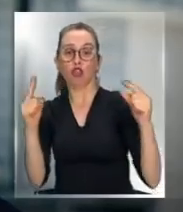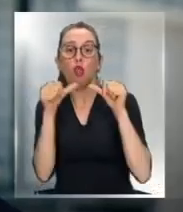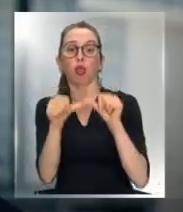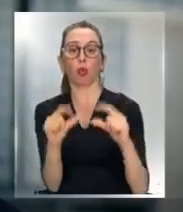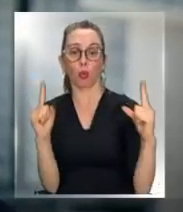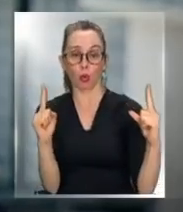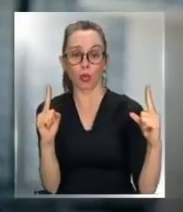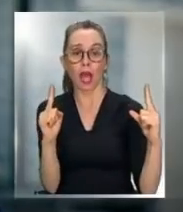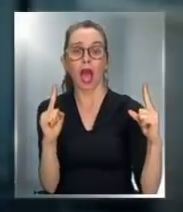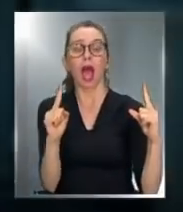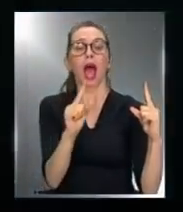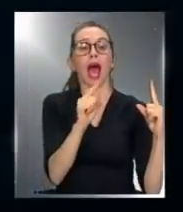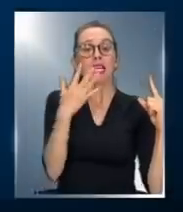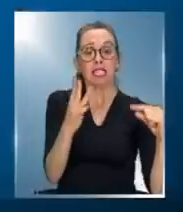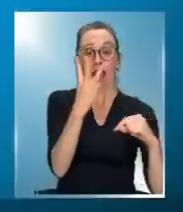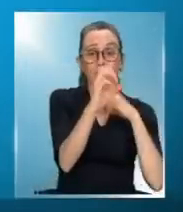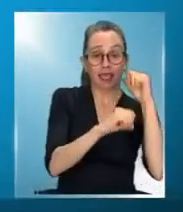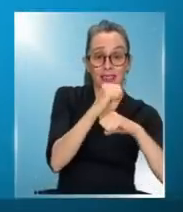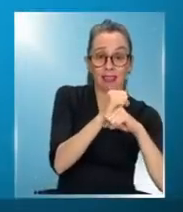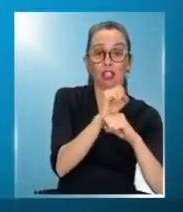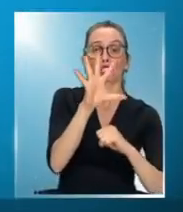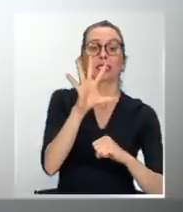5 años, por ejemplo.